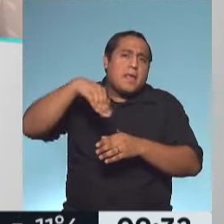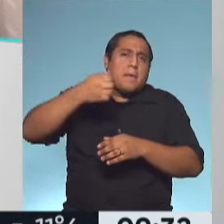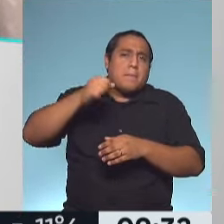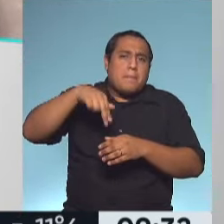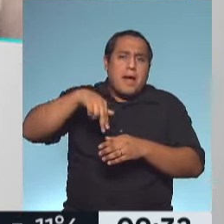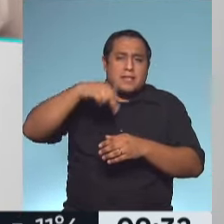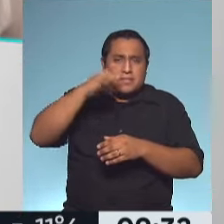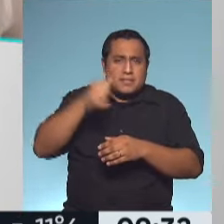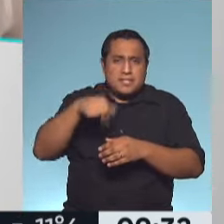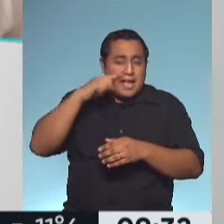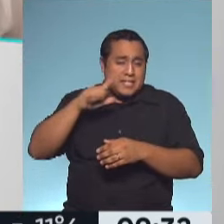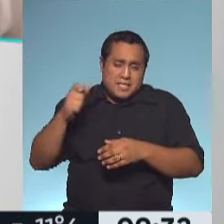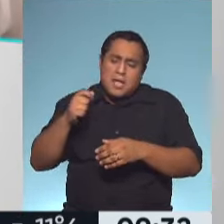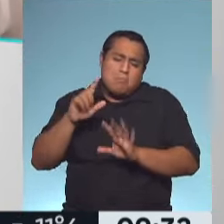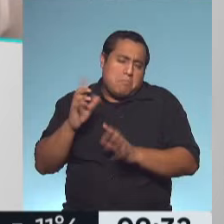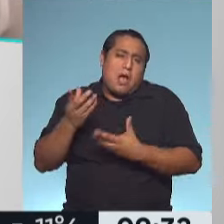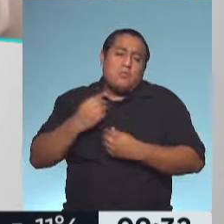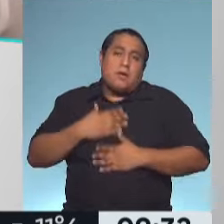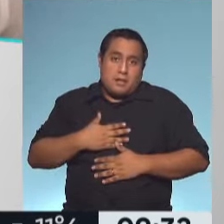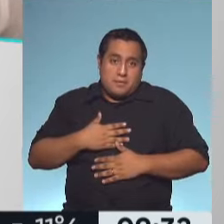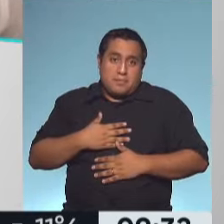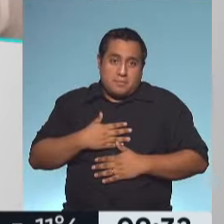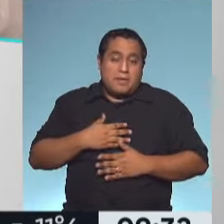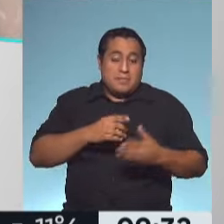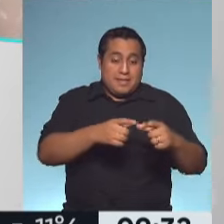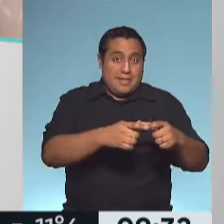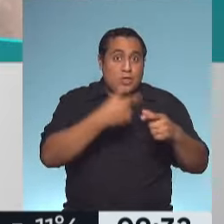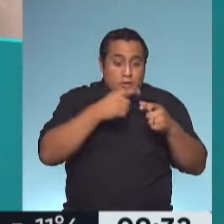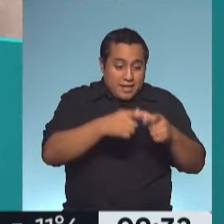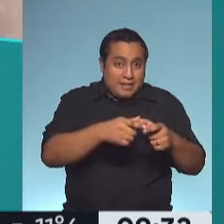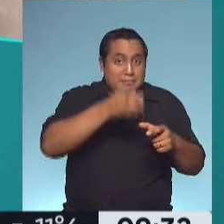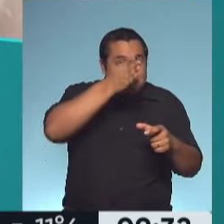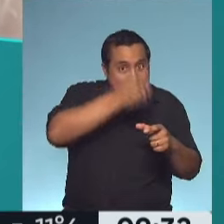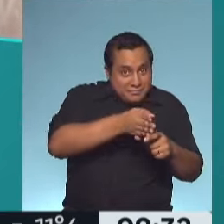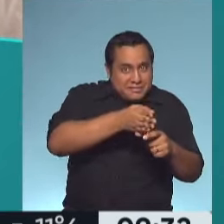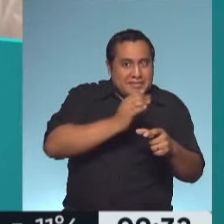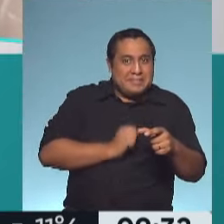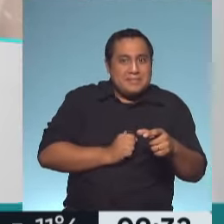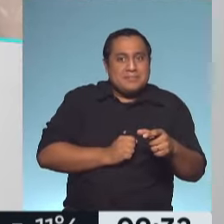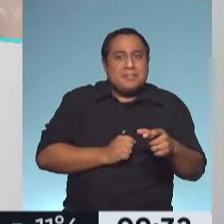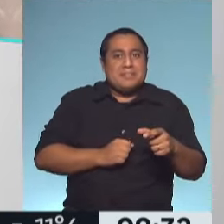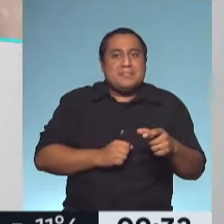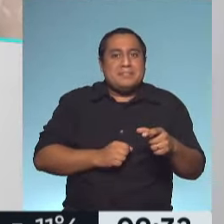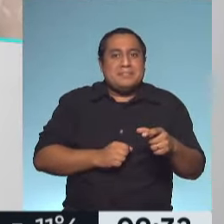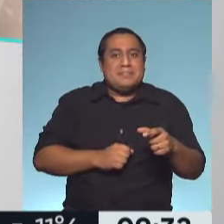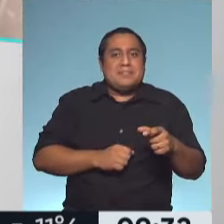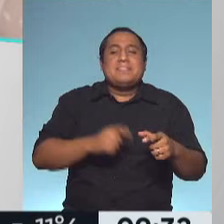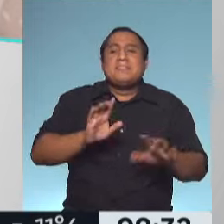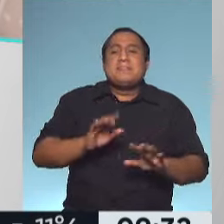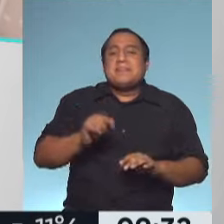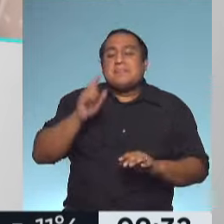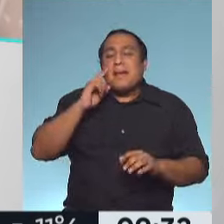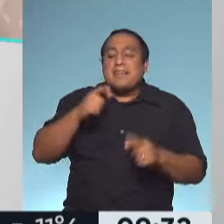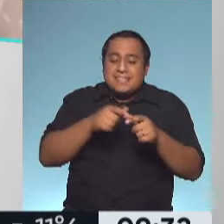que eso también calma, y cortalo, cortá la porción, no comas todo de una porción, lo vas haciendo en porciones más chiquitas y lo